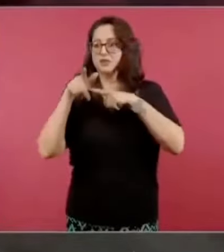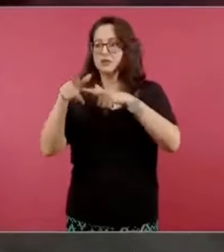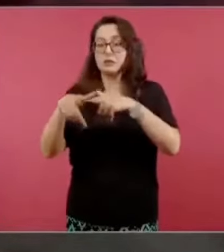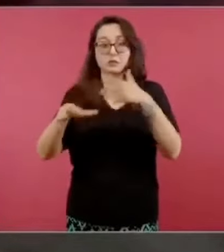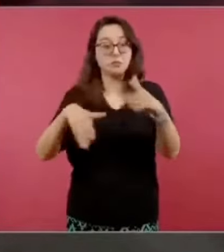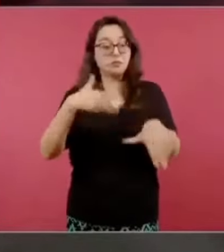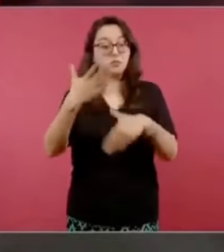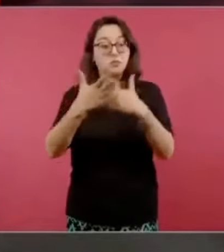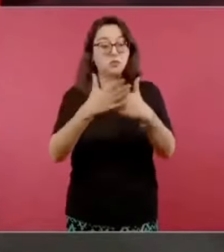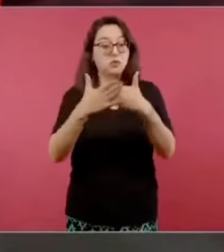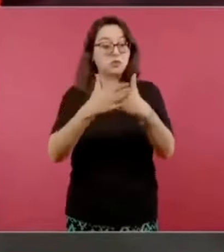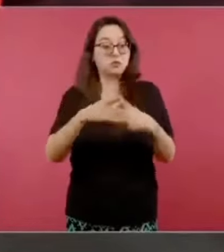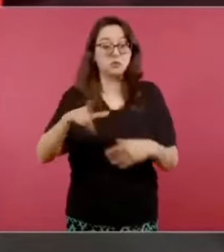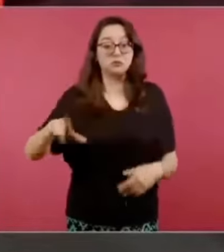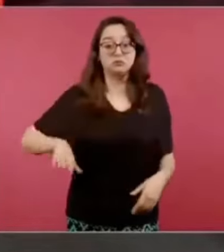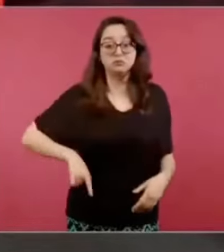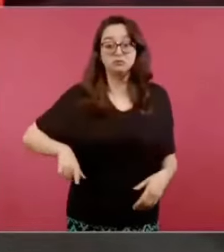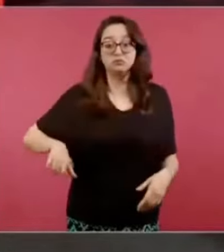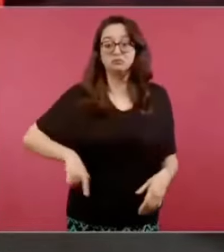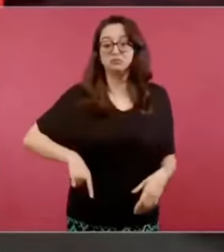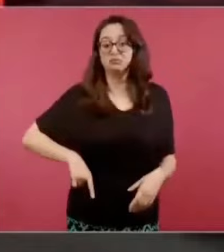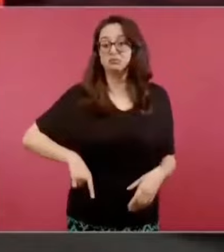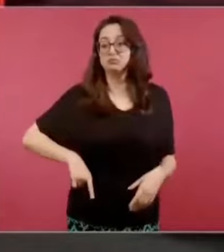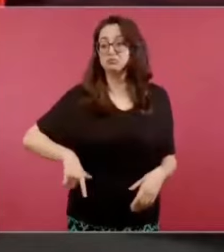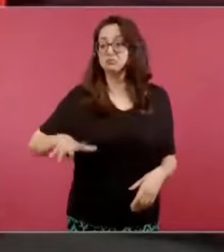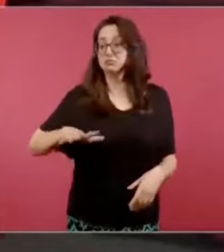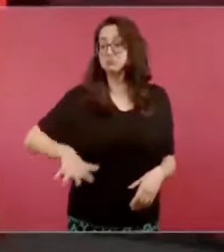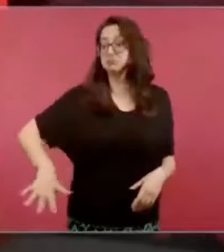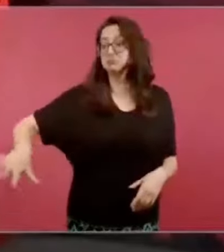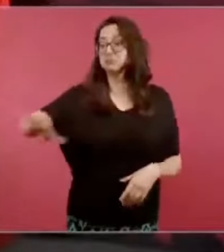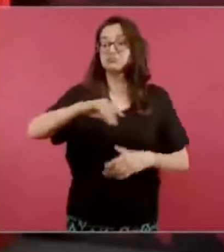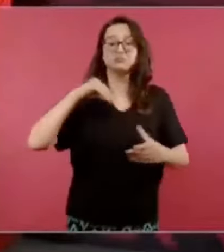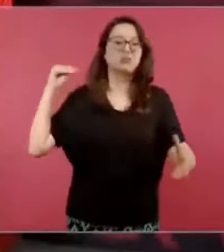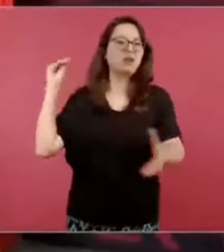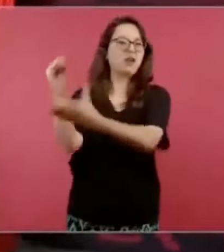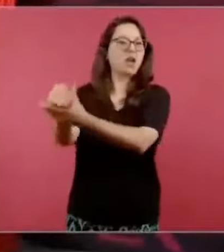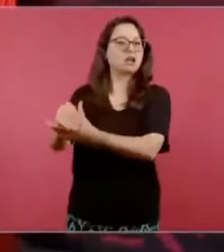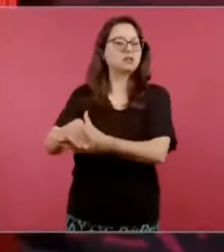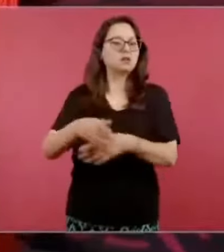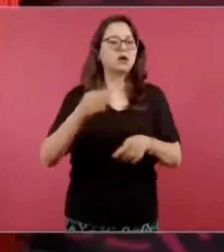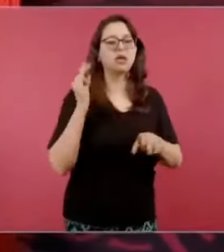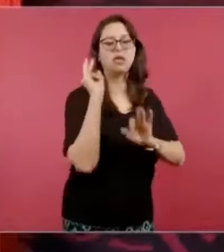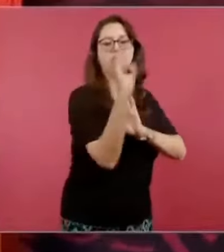no atiendan este asunto.